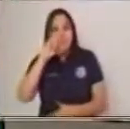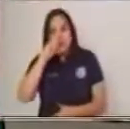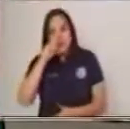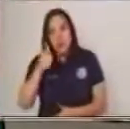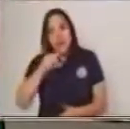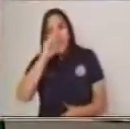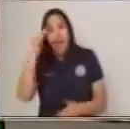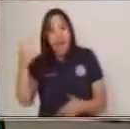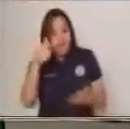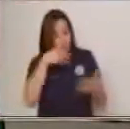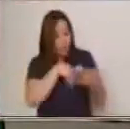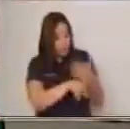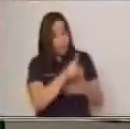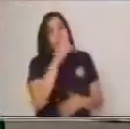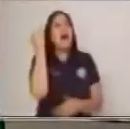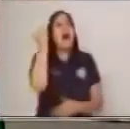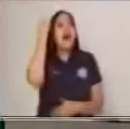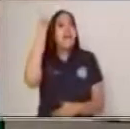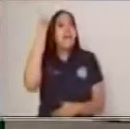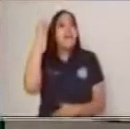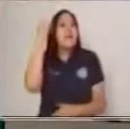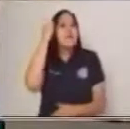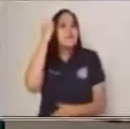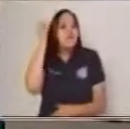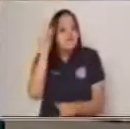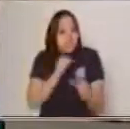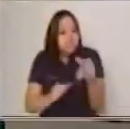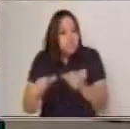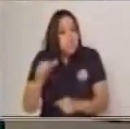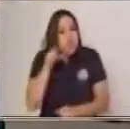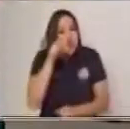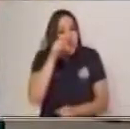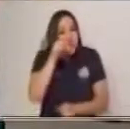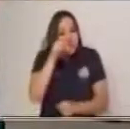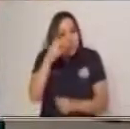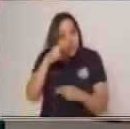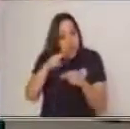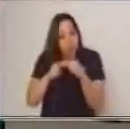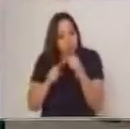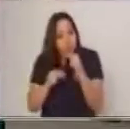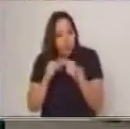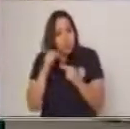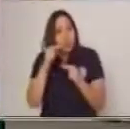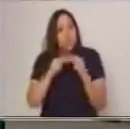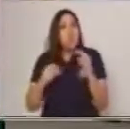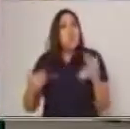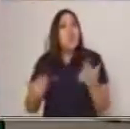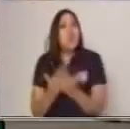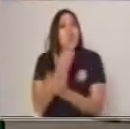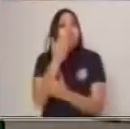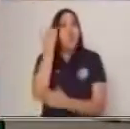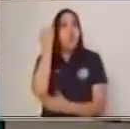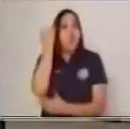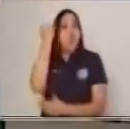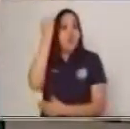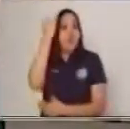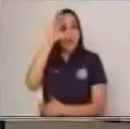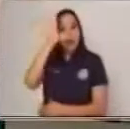más la idea plasmada, usted va a construir una idea y en este momento usted